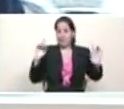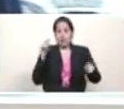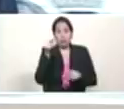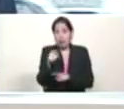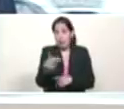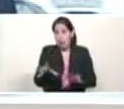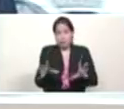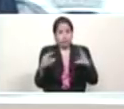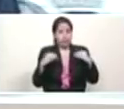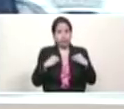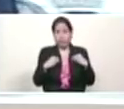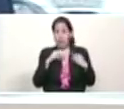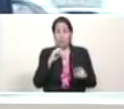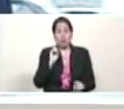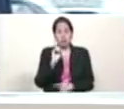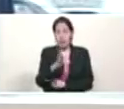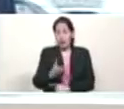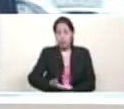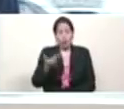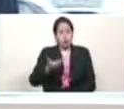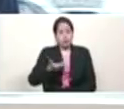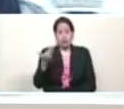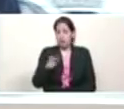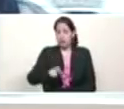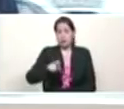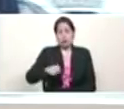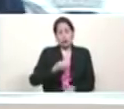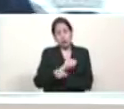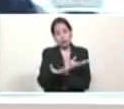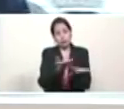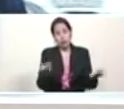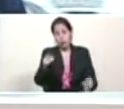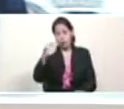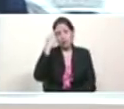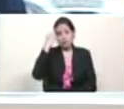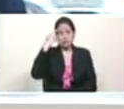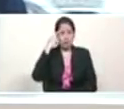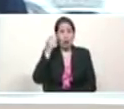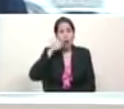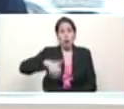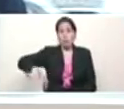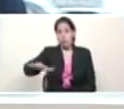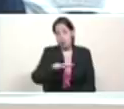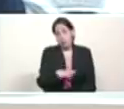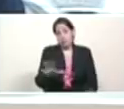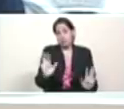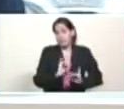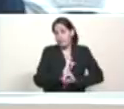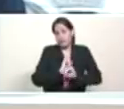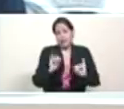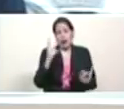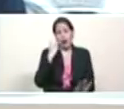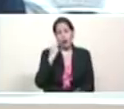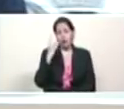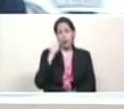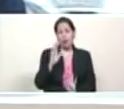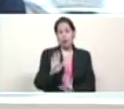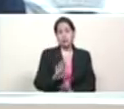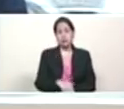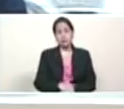toquen. Es el mensaje central que quiero transmitir. Nuestro pueblo ya lo ha asumido así. Tenemos un pueblo